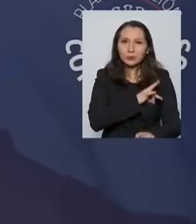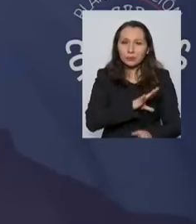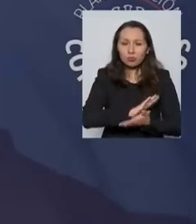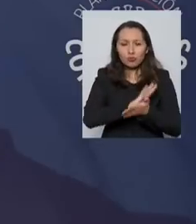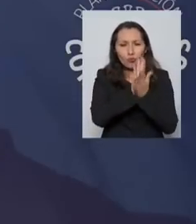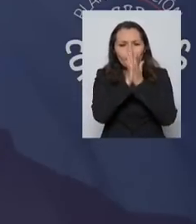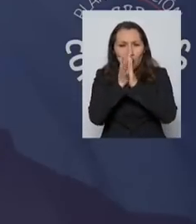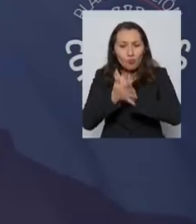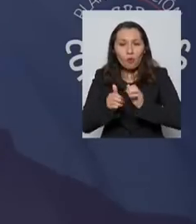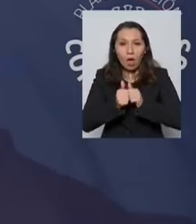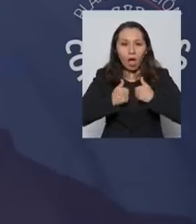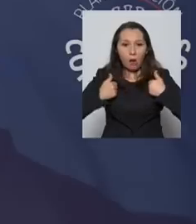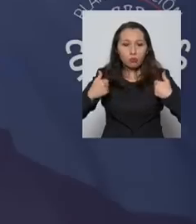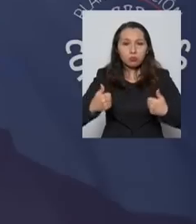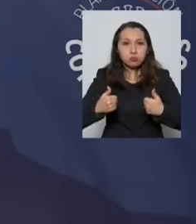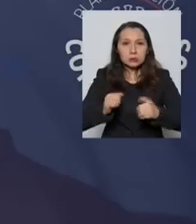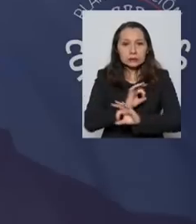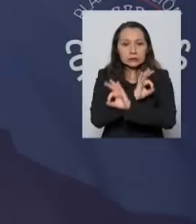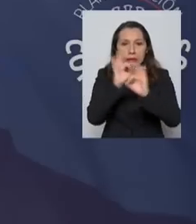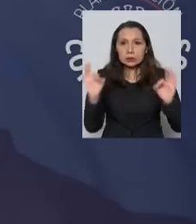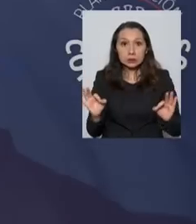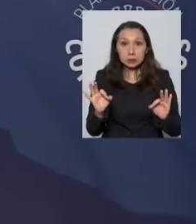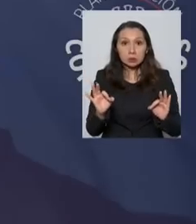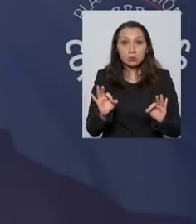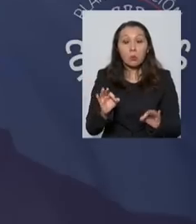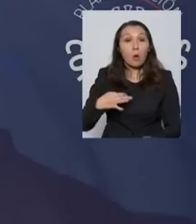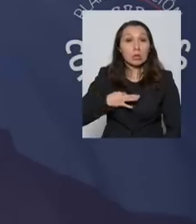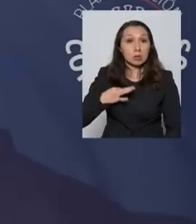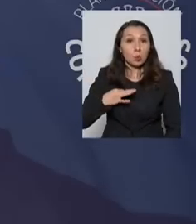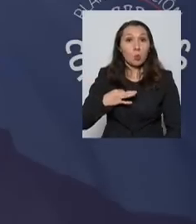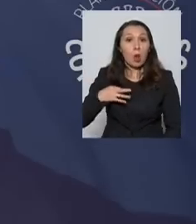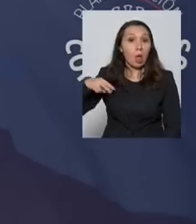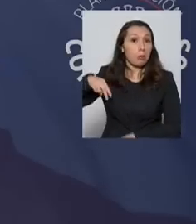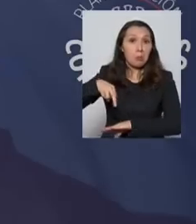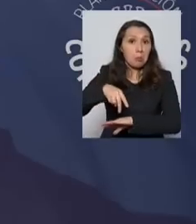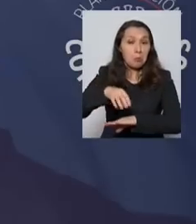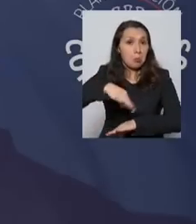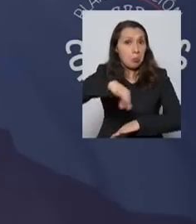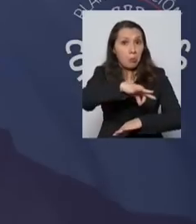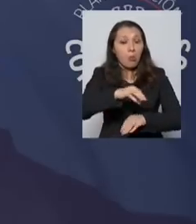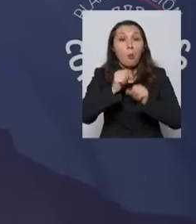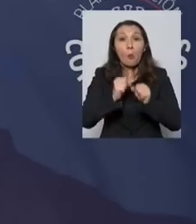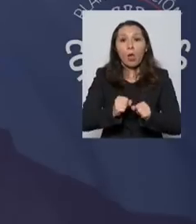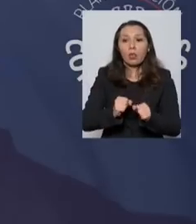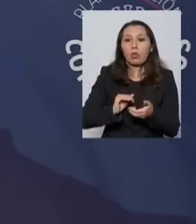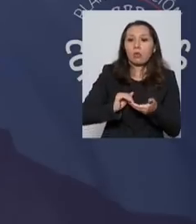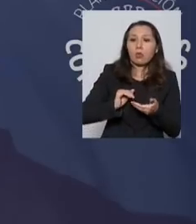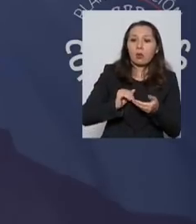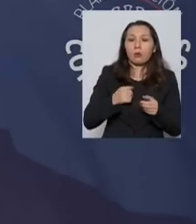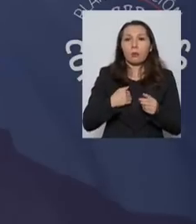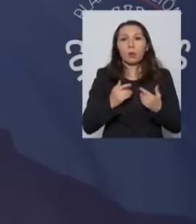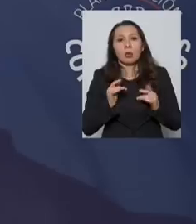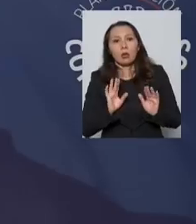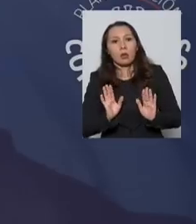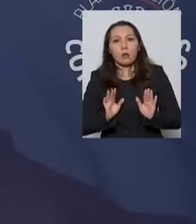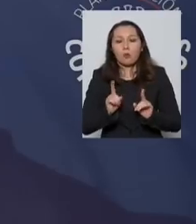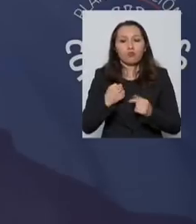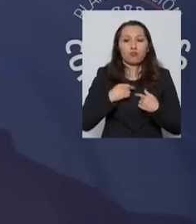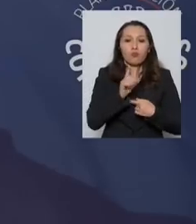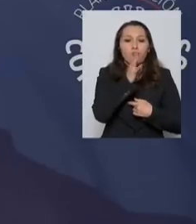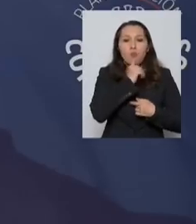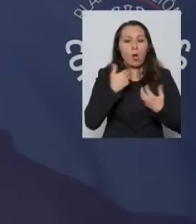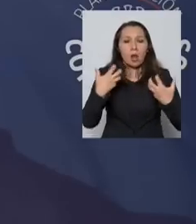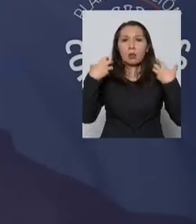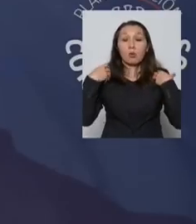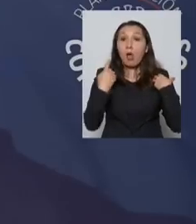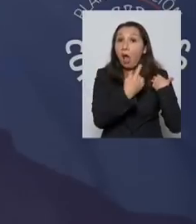de todas las autoridades, nadie, ni siquiera un ciudadano de a pie, puede excusarse de la responsabilidad